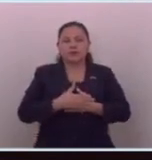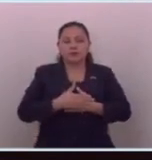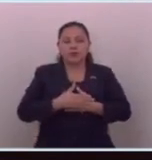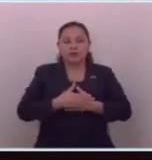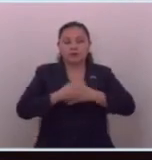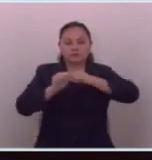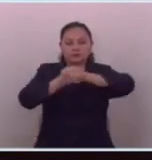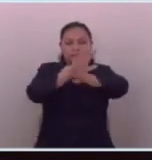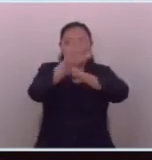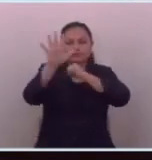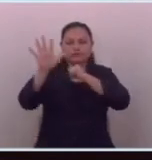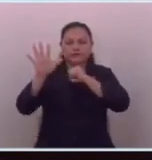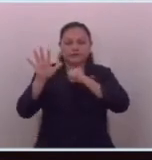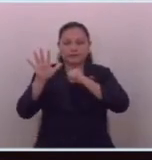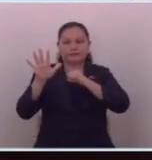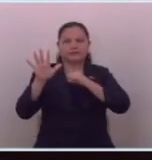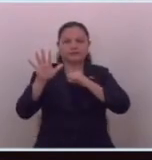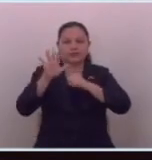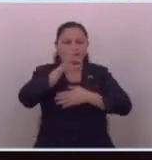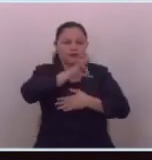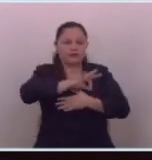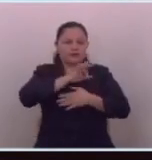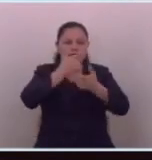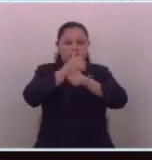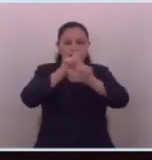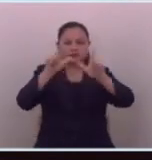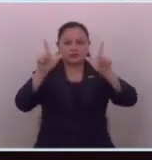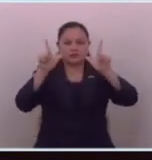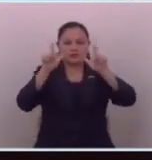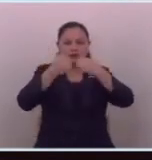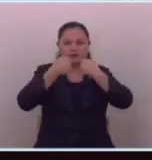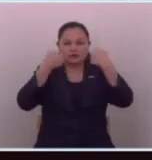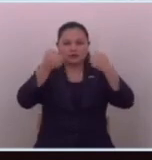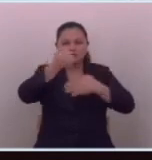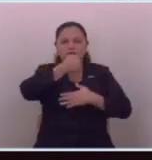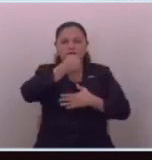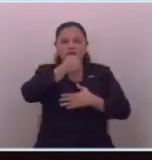sacar en favor de la libertad de prensa